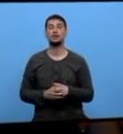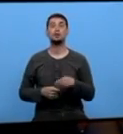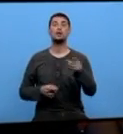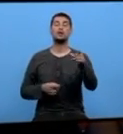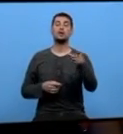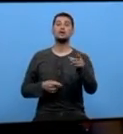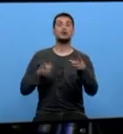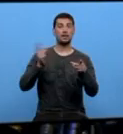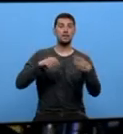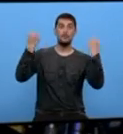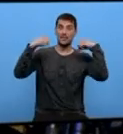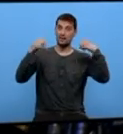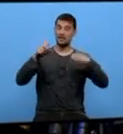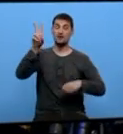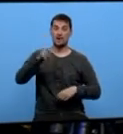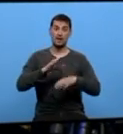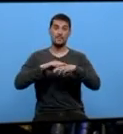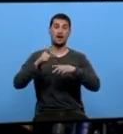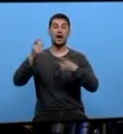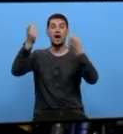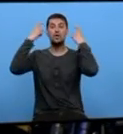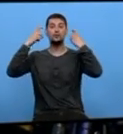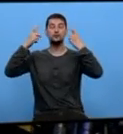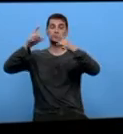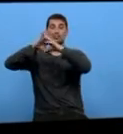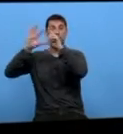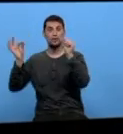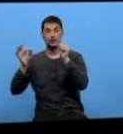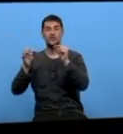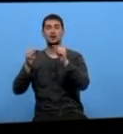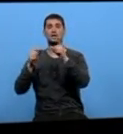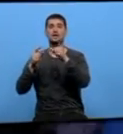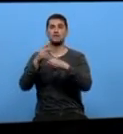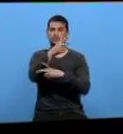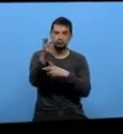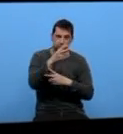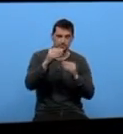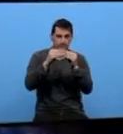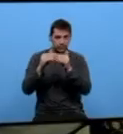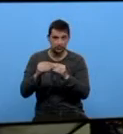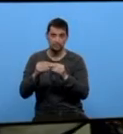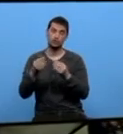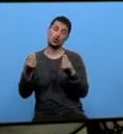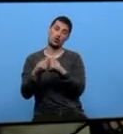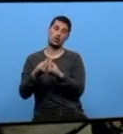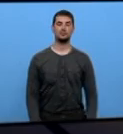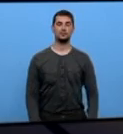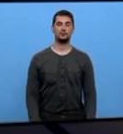unha práctica excepcional para os alumnos da Escola de Imaxesón que colaboraron na grabación e realización da gala xunto cos profesionais da Fundación TEC